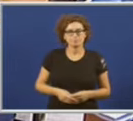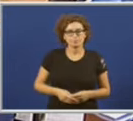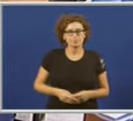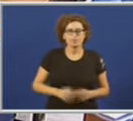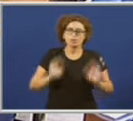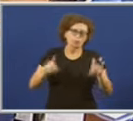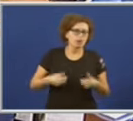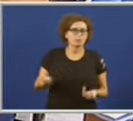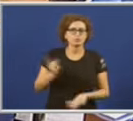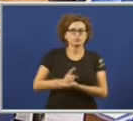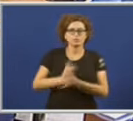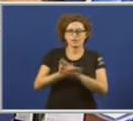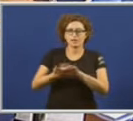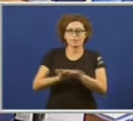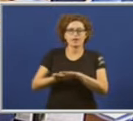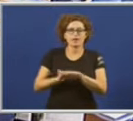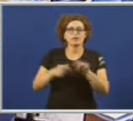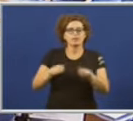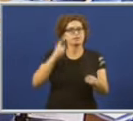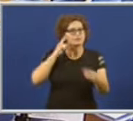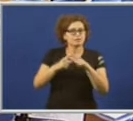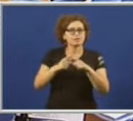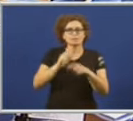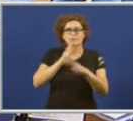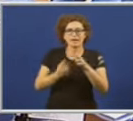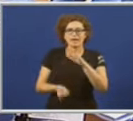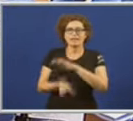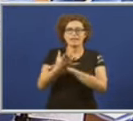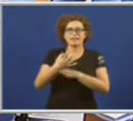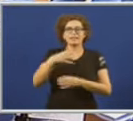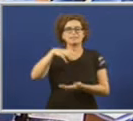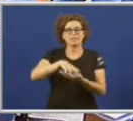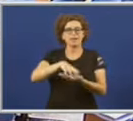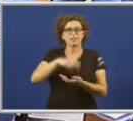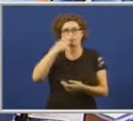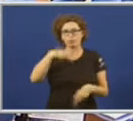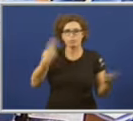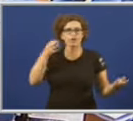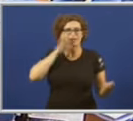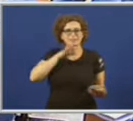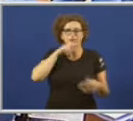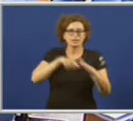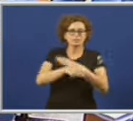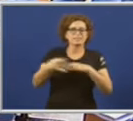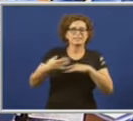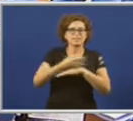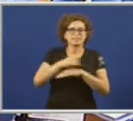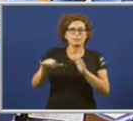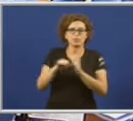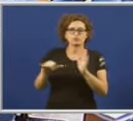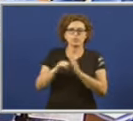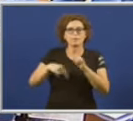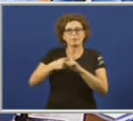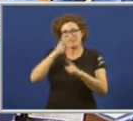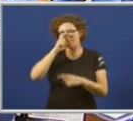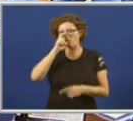Volvemos por riba da mesa a creación dun ente ferroviario público e galego que xestione o tren de proximidade e tamén o